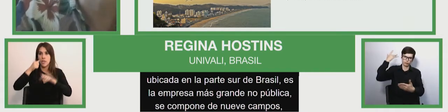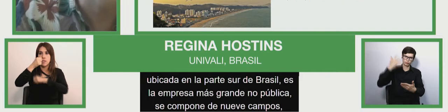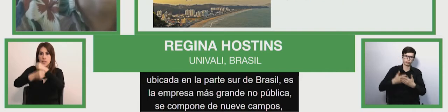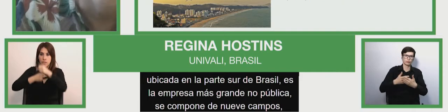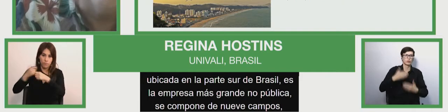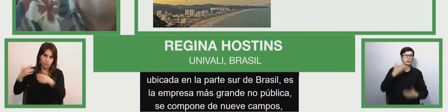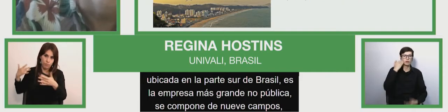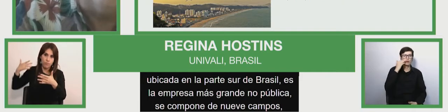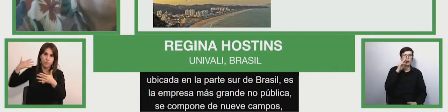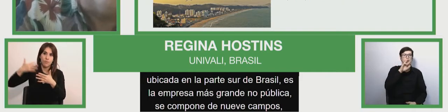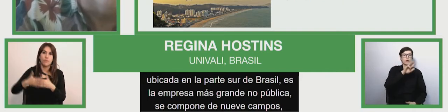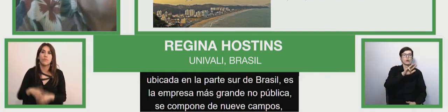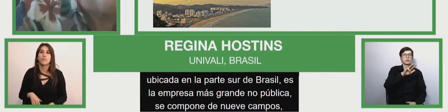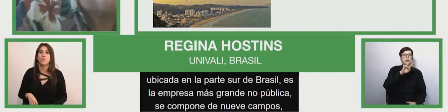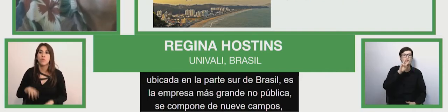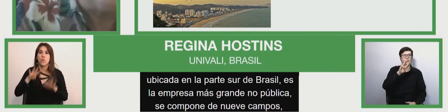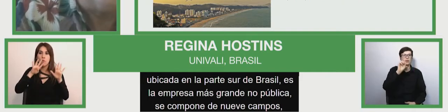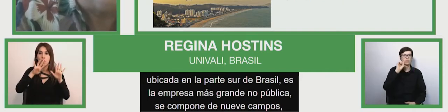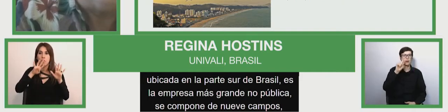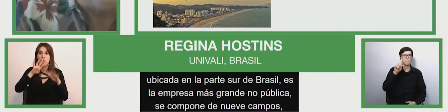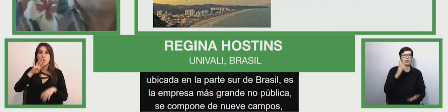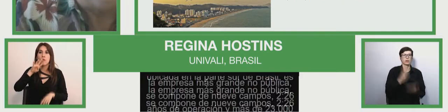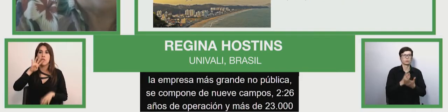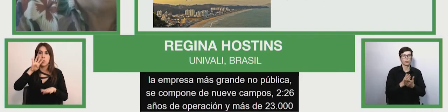estudiantes.